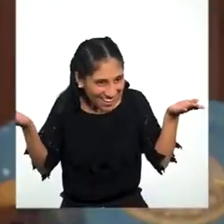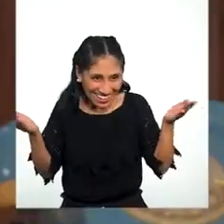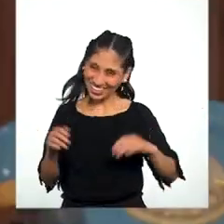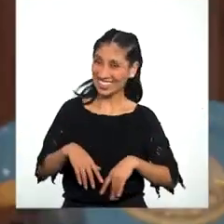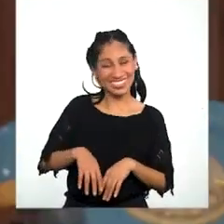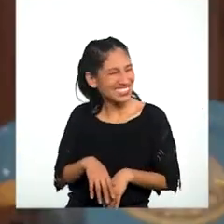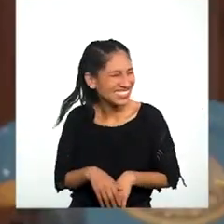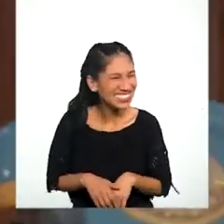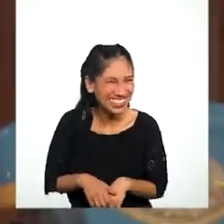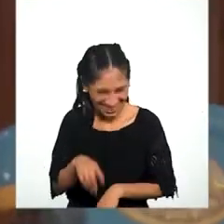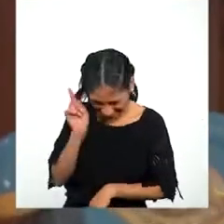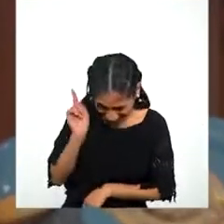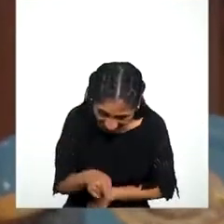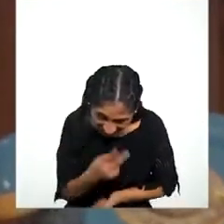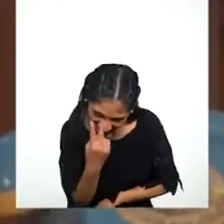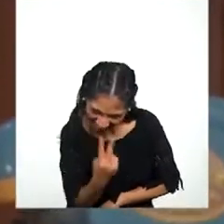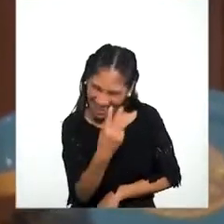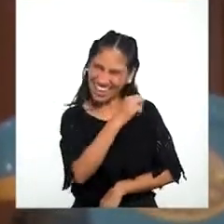¡Ampay Chancay!